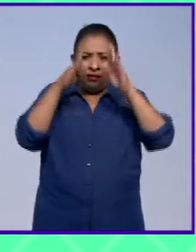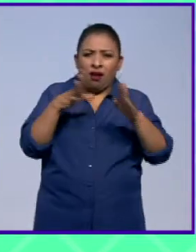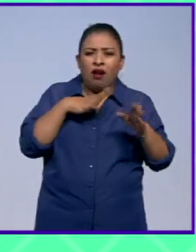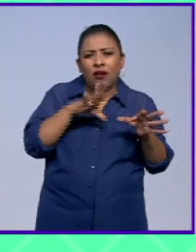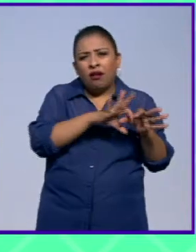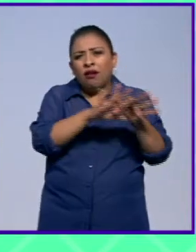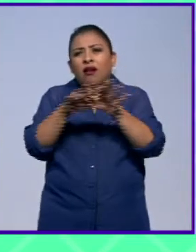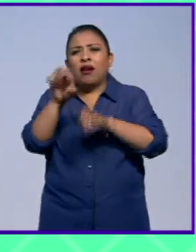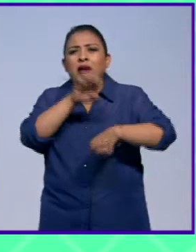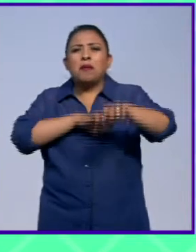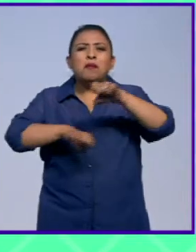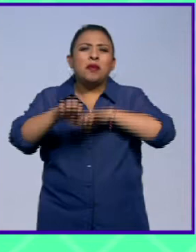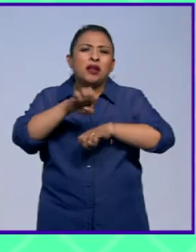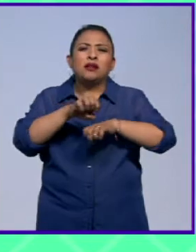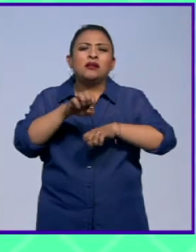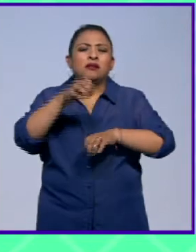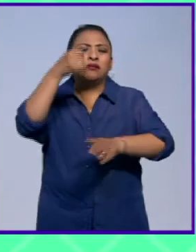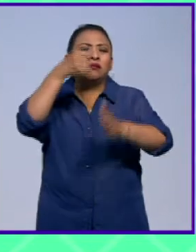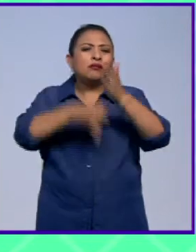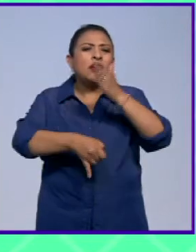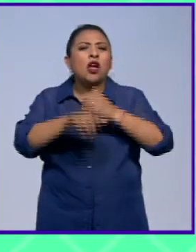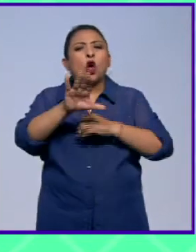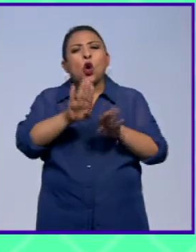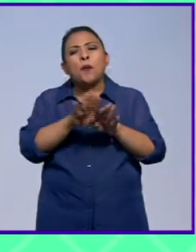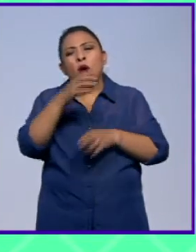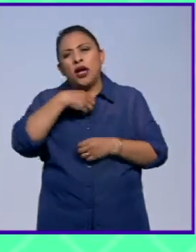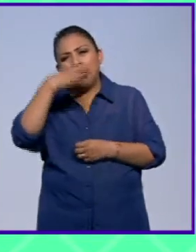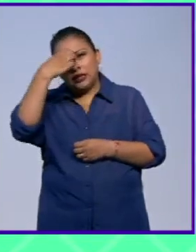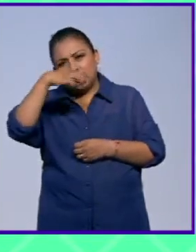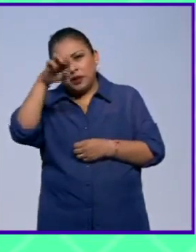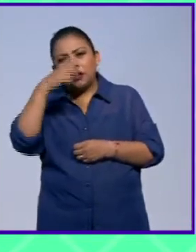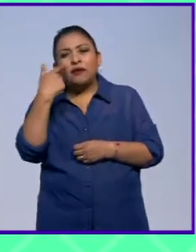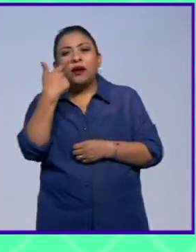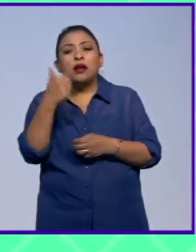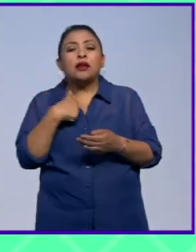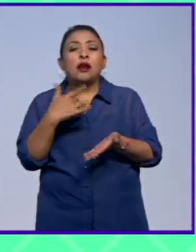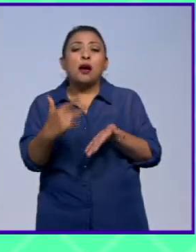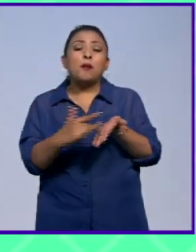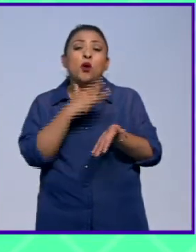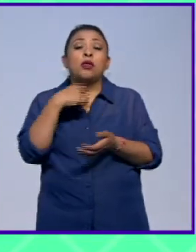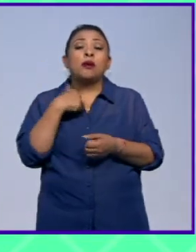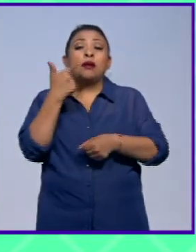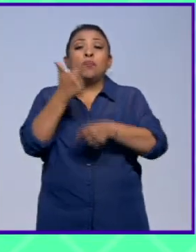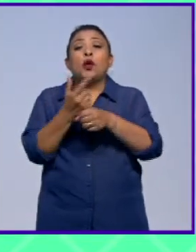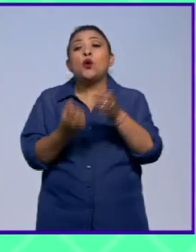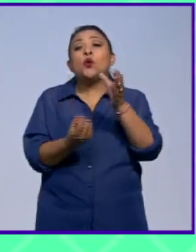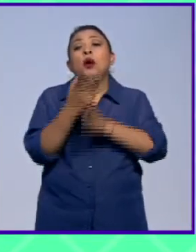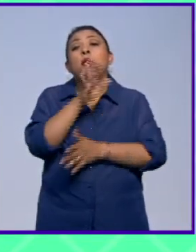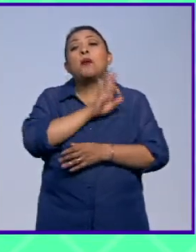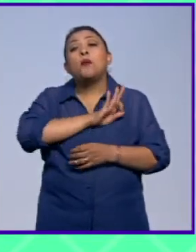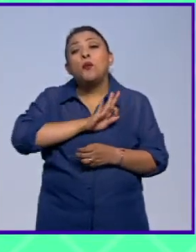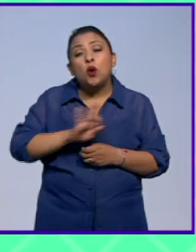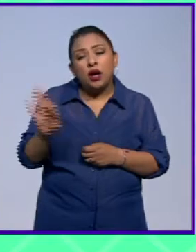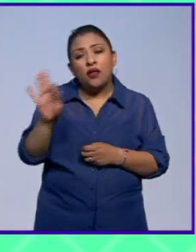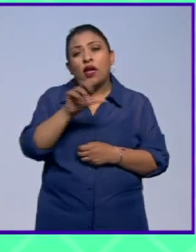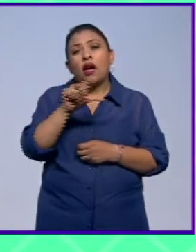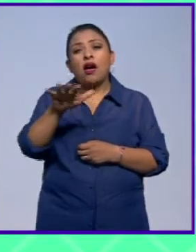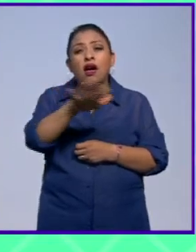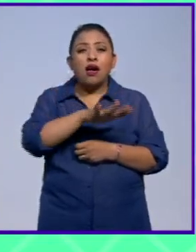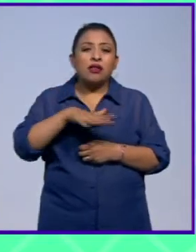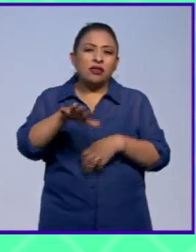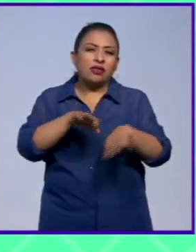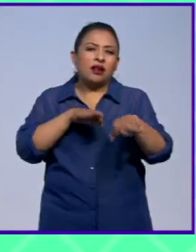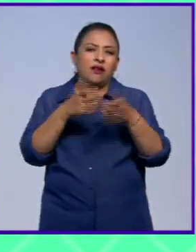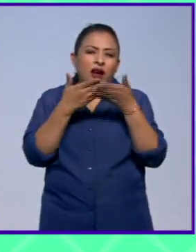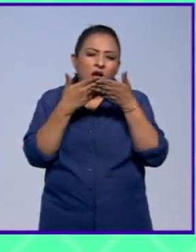entre empresas más allá de sus dimensiones su experiencia encontrar aliados y descubrir nuevas posibilidades en el ambiente de